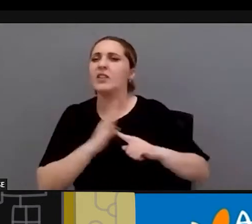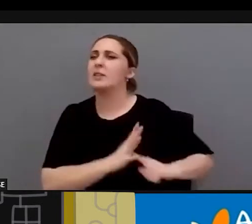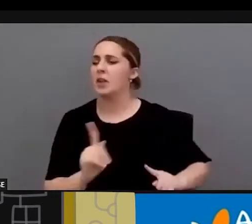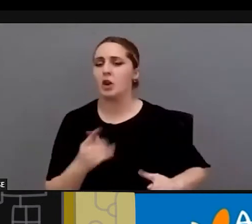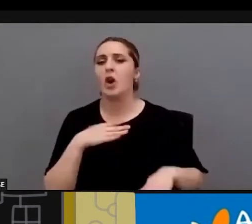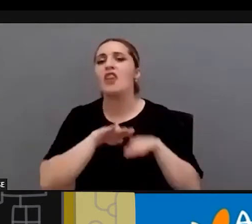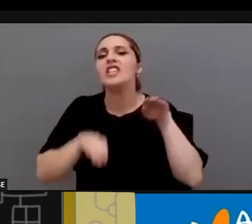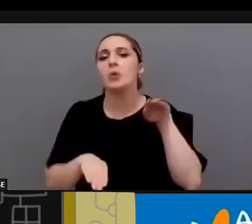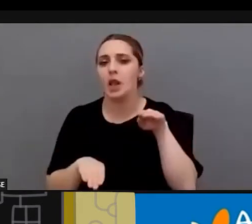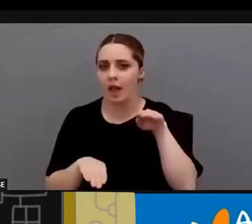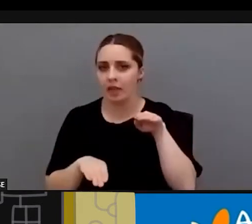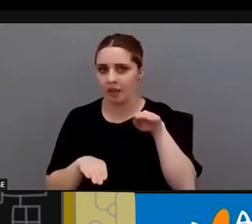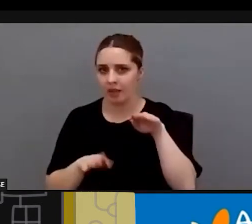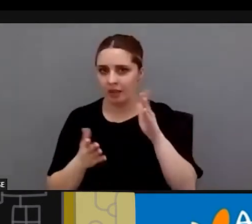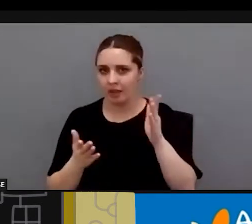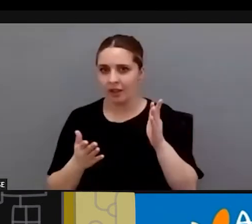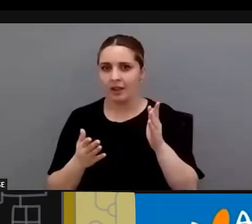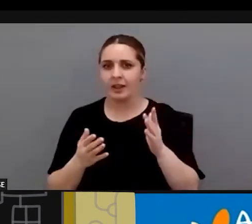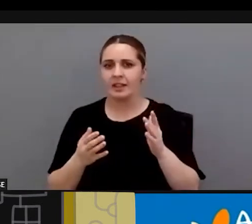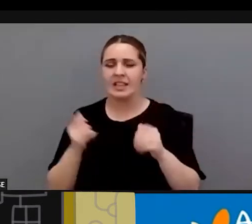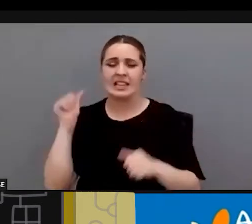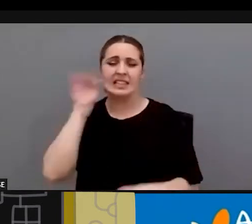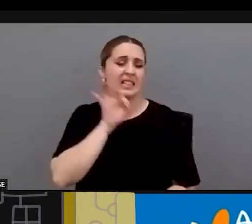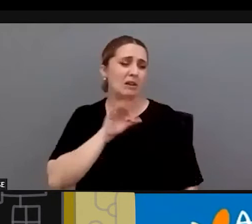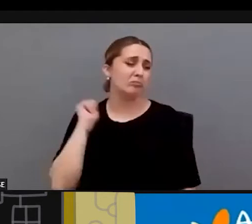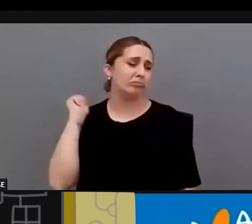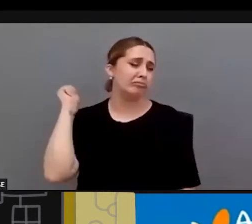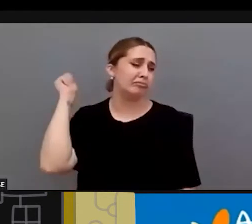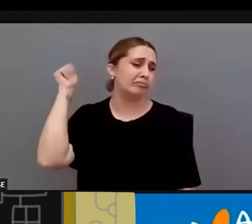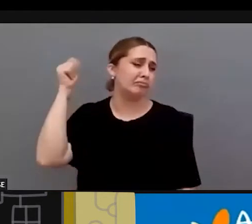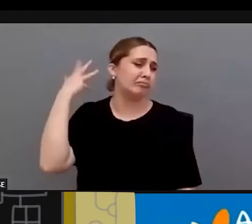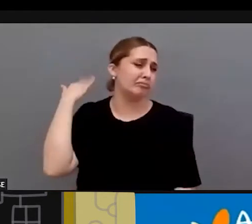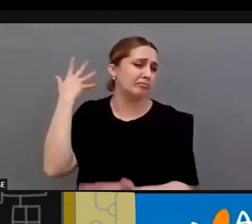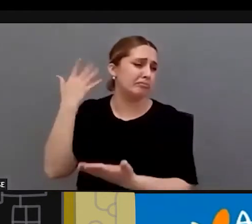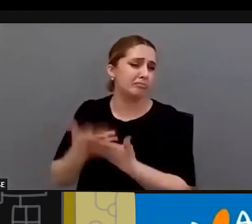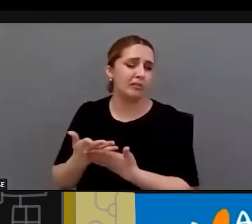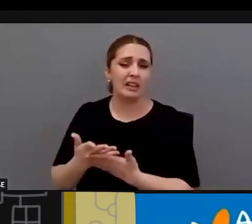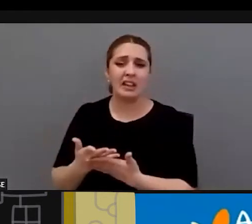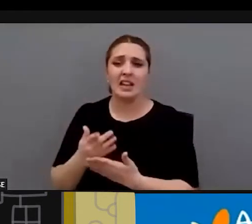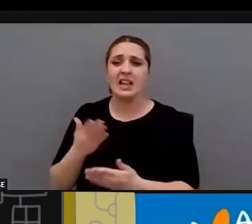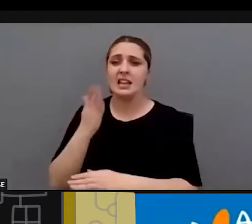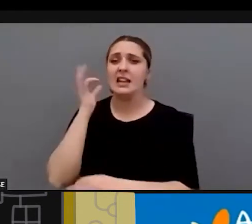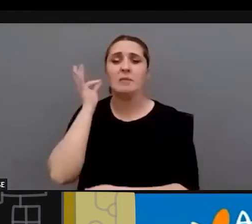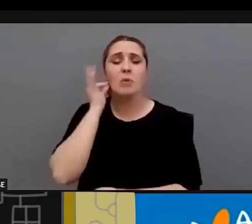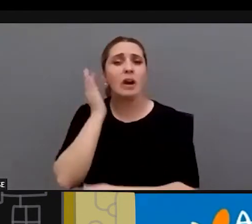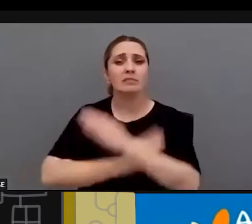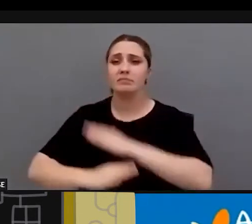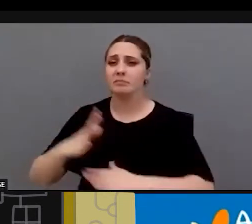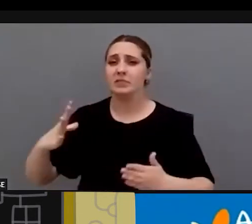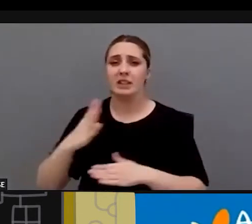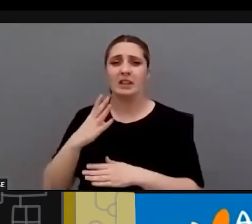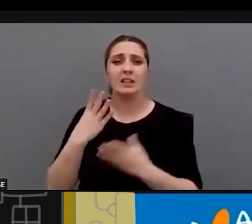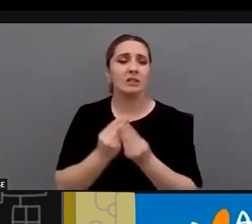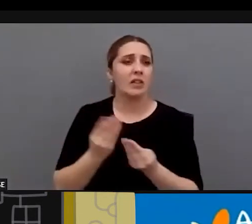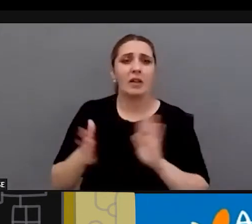va más allá es estructural tiene siglos y siglos y afecta a todas las mujeres con y sin discapacidad ricas, pobres americanas,